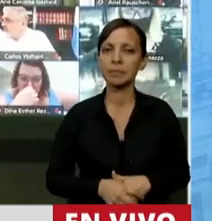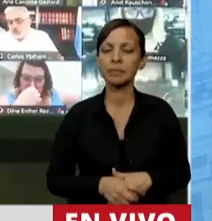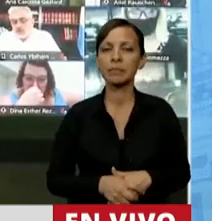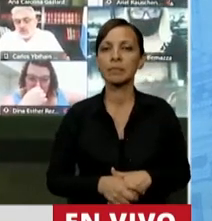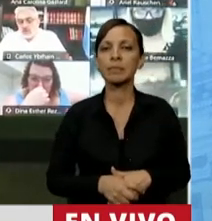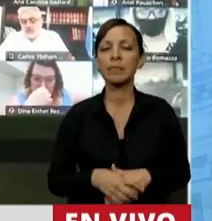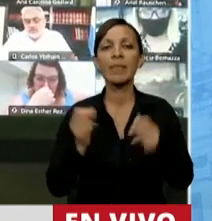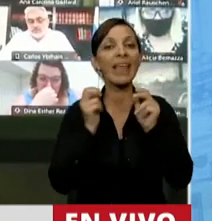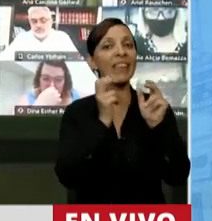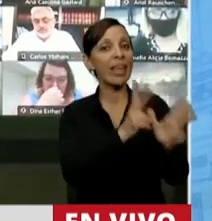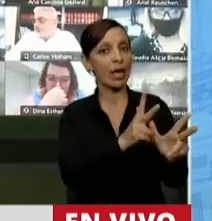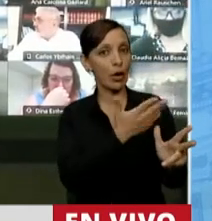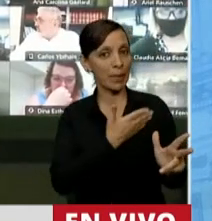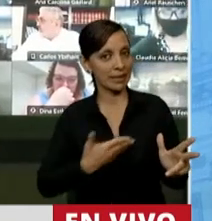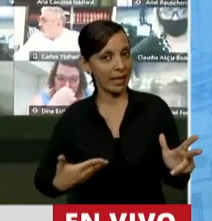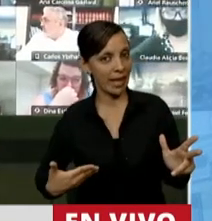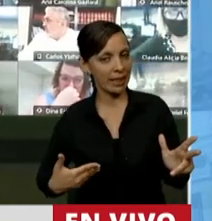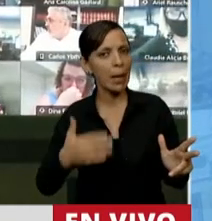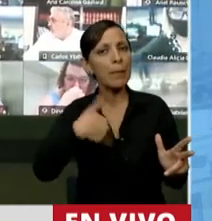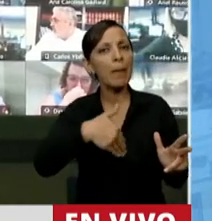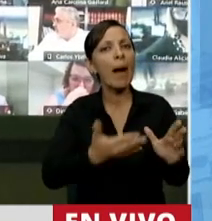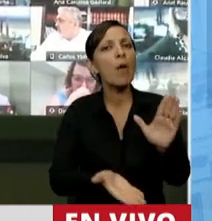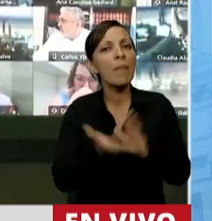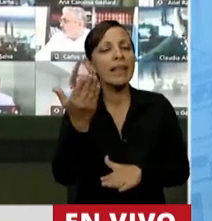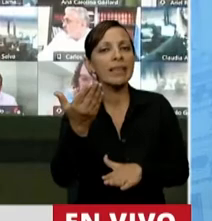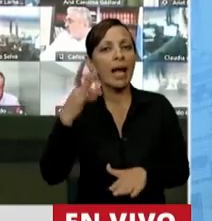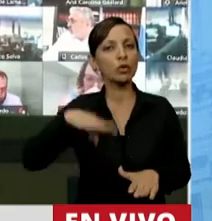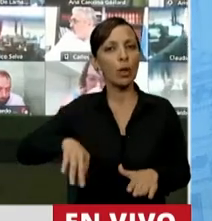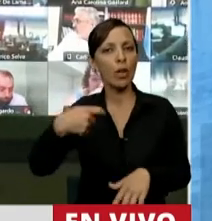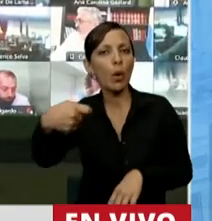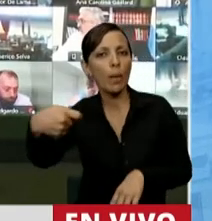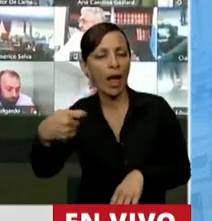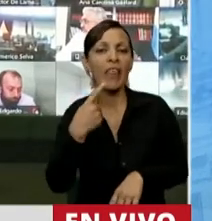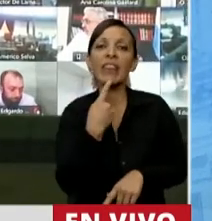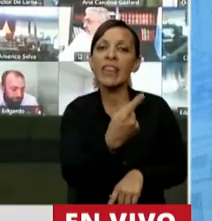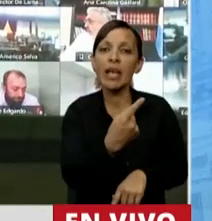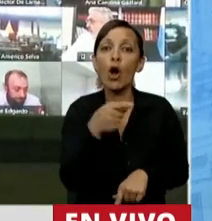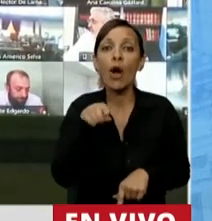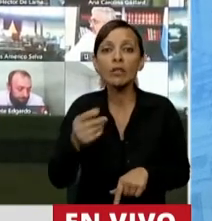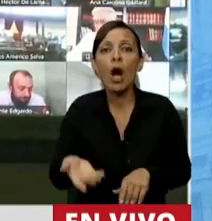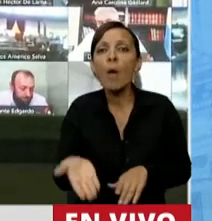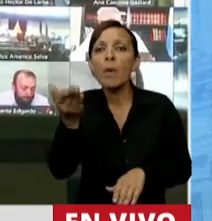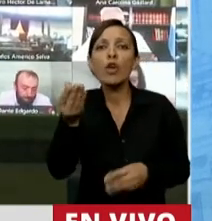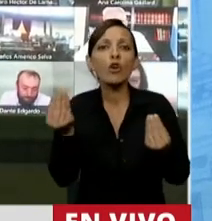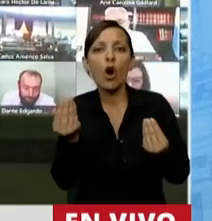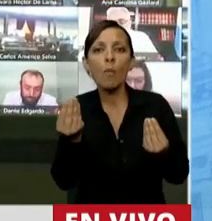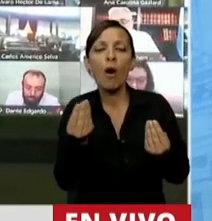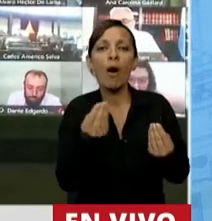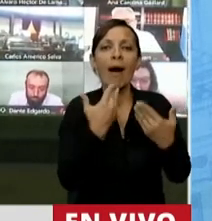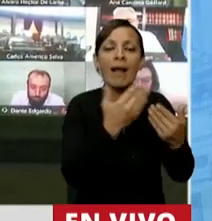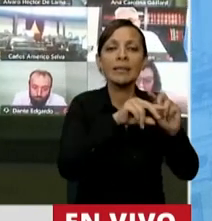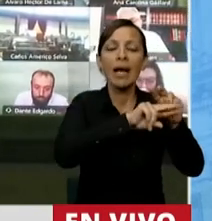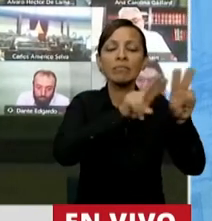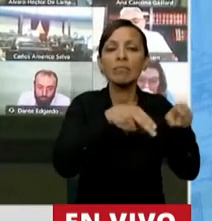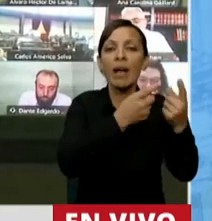Dijo el Presidente que aumentaría los haberes jubilatorios y que lo haría utilizando recursos que se utilizaban